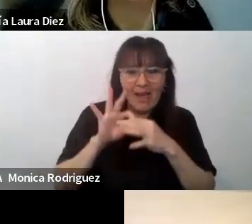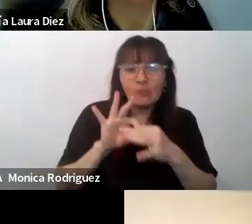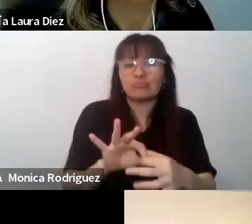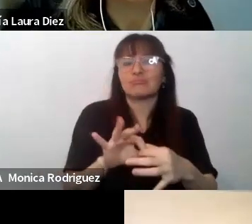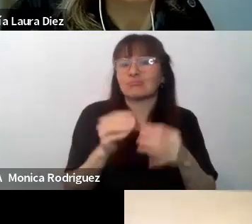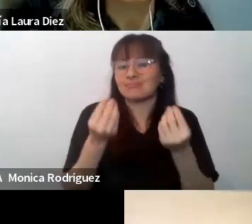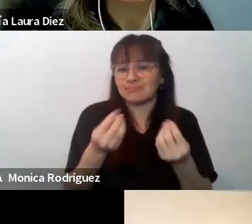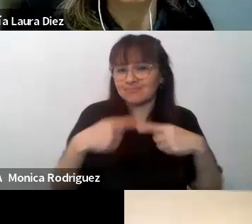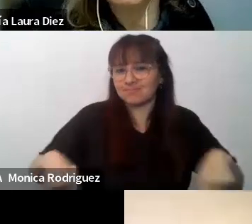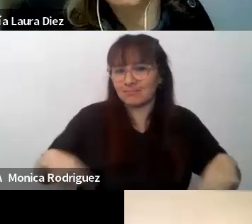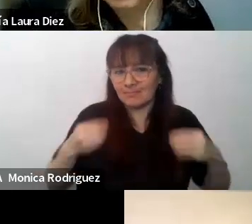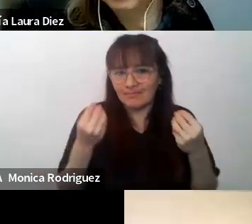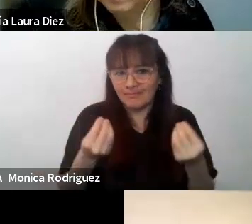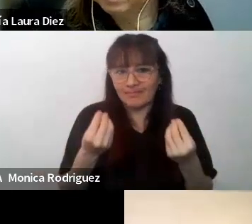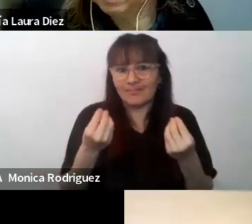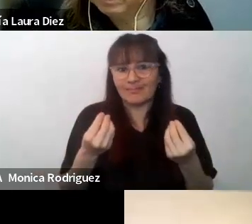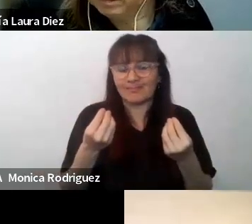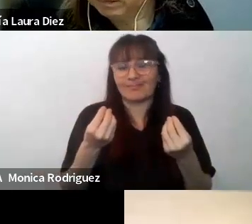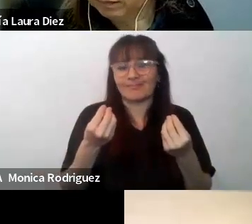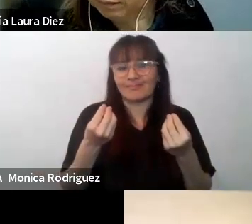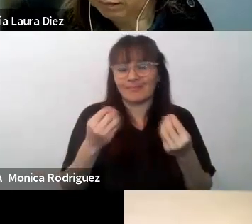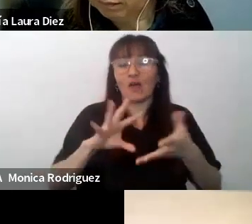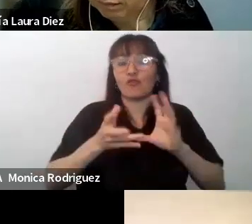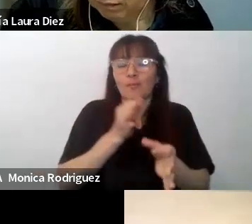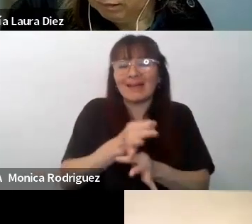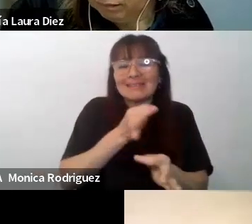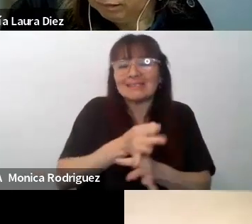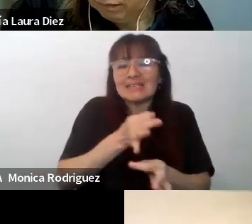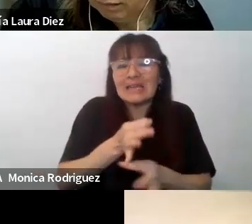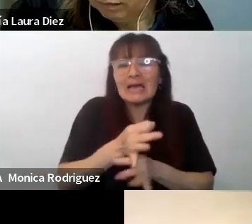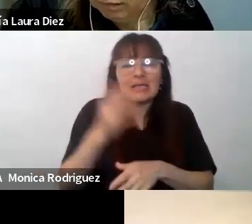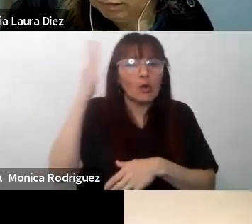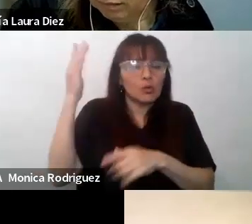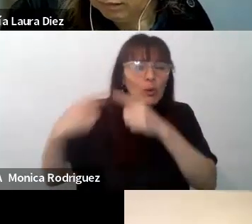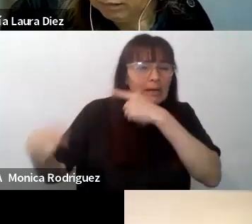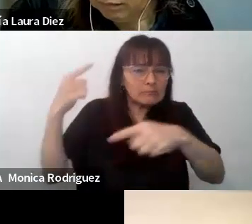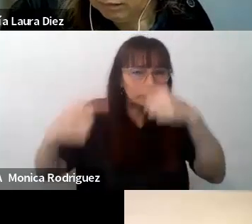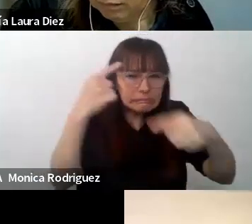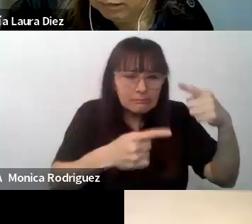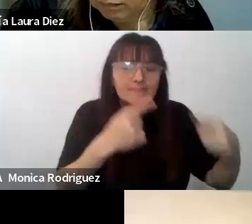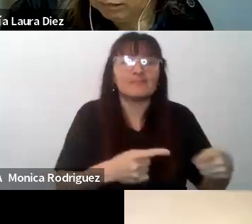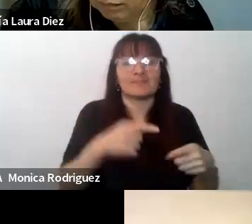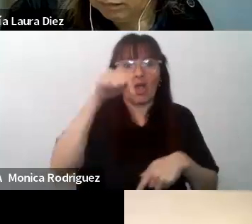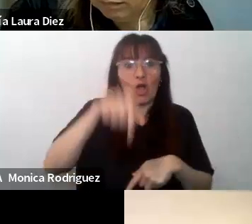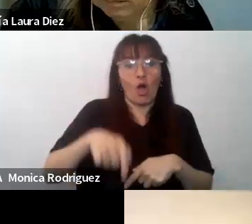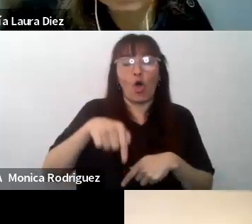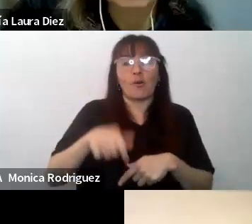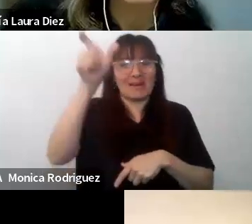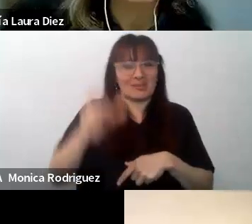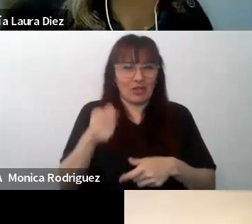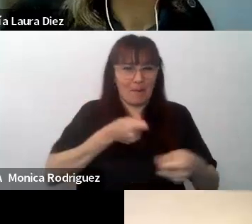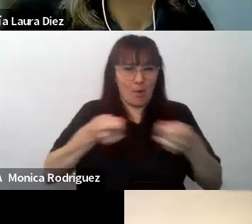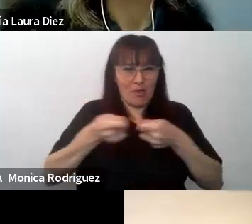a las pedagogías de la intercultural bilingüe, que tenemos hoy como moderadora,